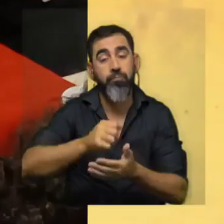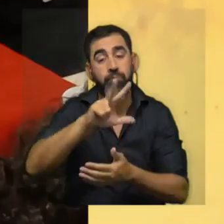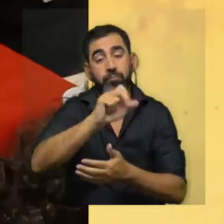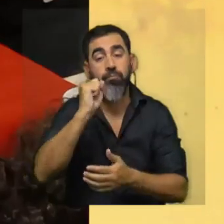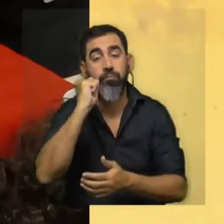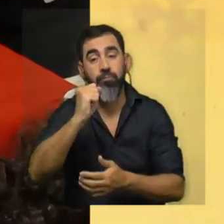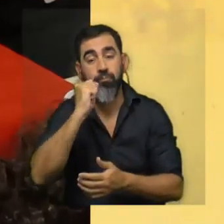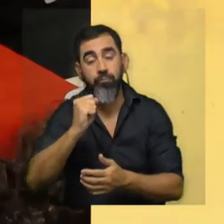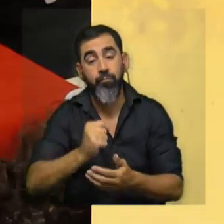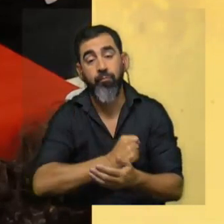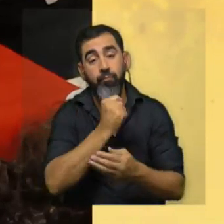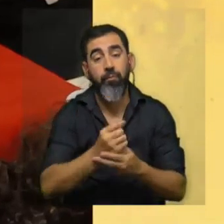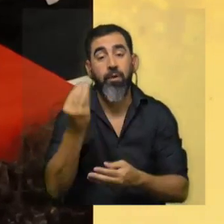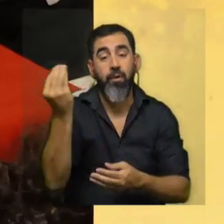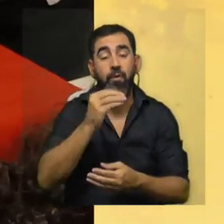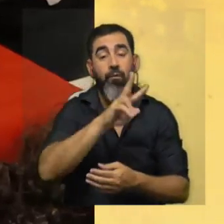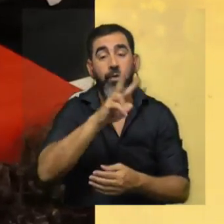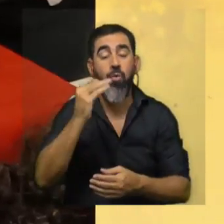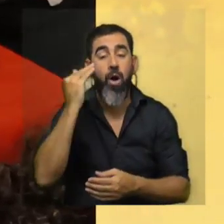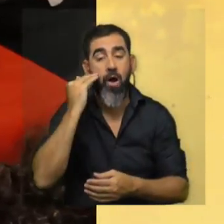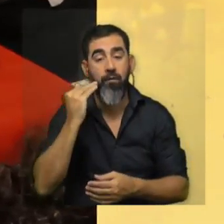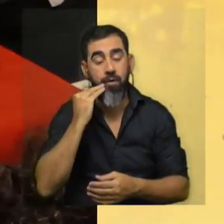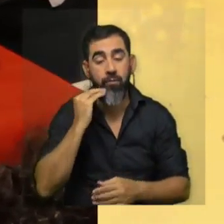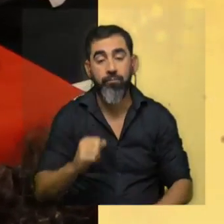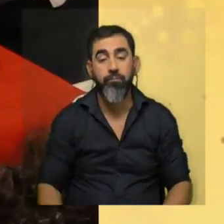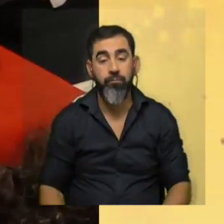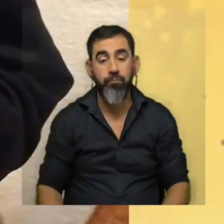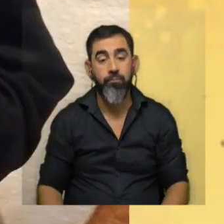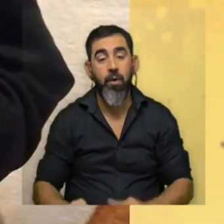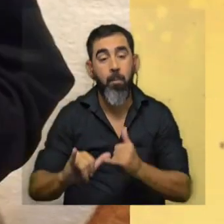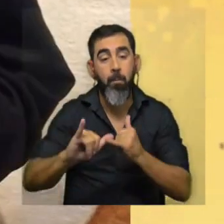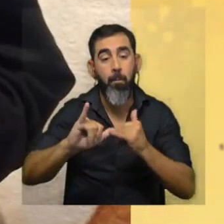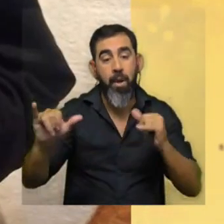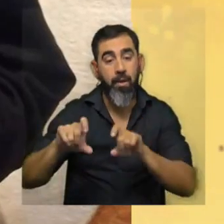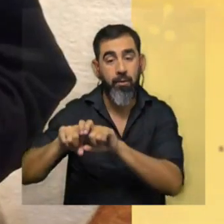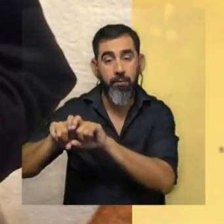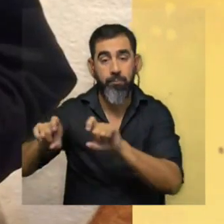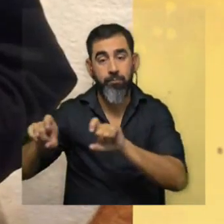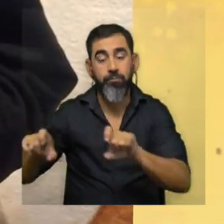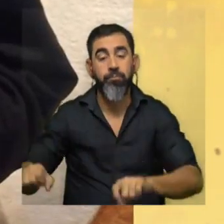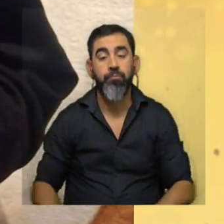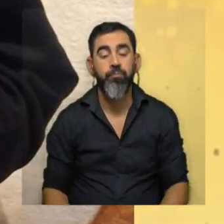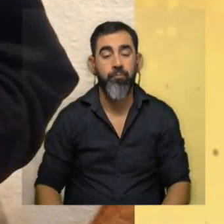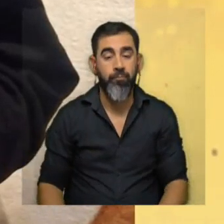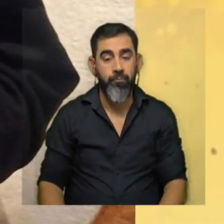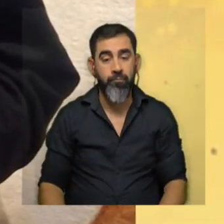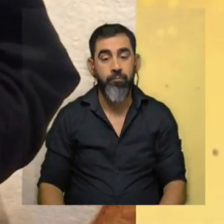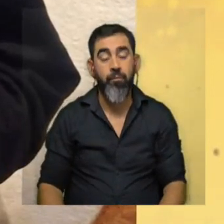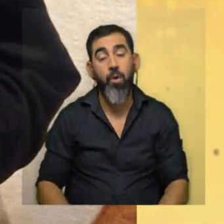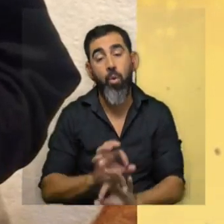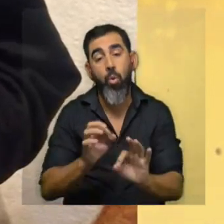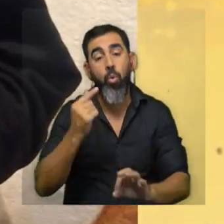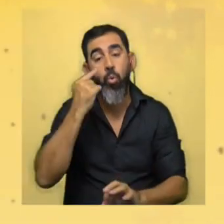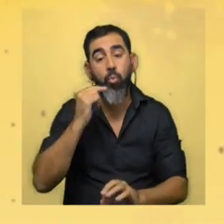y están abiertas hasta el sábado 22 de abril. Se hacen a través del correo electrónico ajedrezlaproa arroba gmail.com